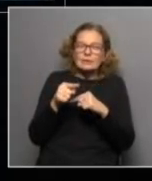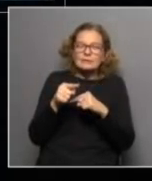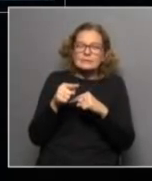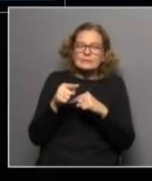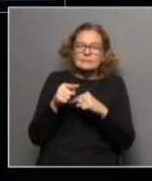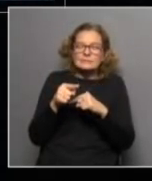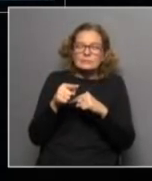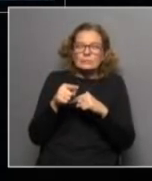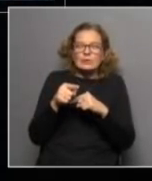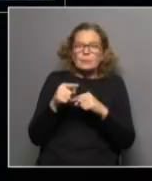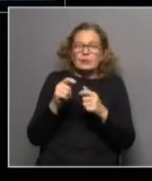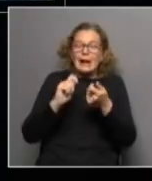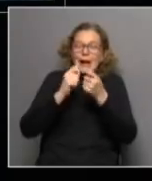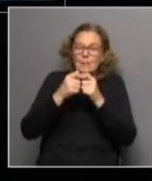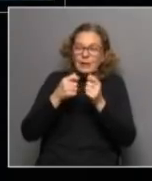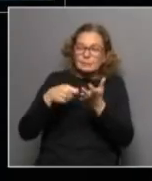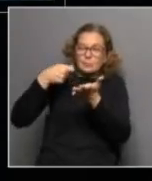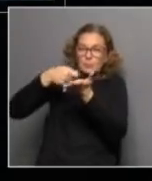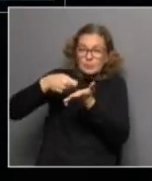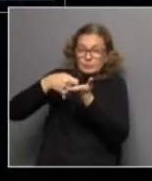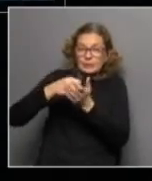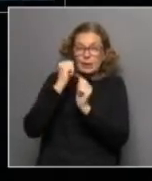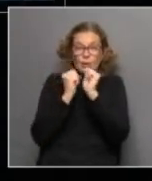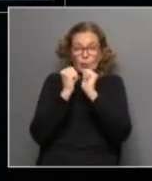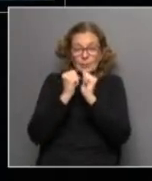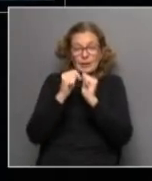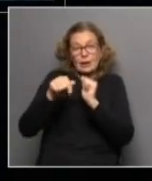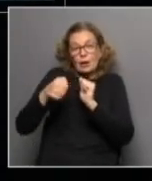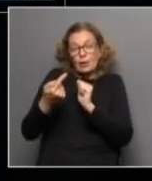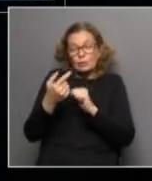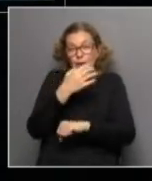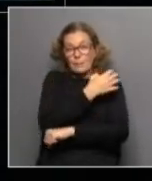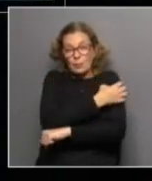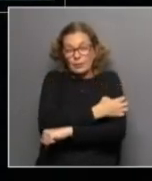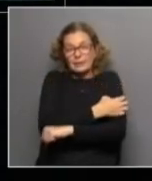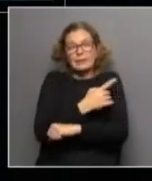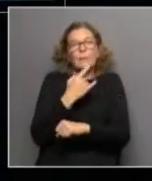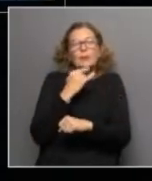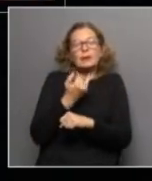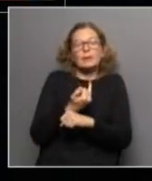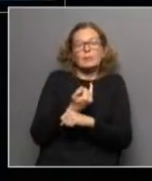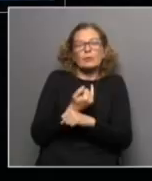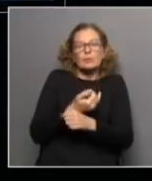aunque empiecen a haber transferencias económicas o una mejora económica, la otra pobreza, la pobreza